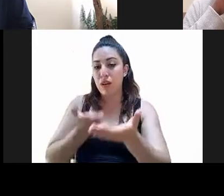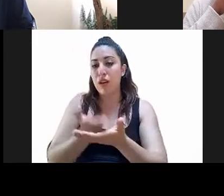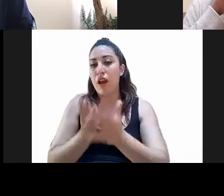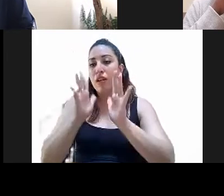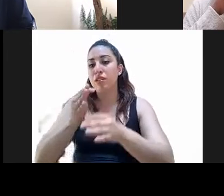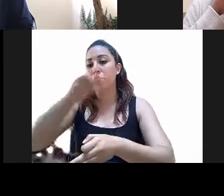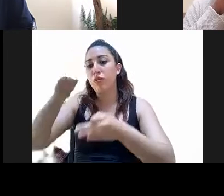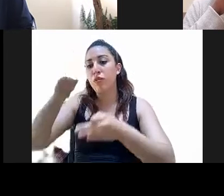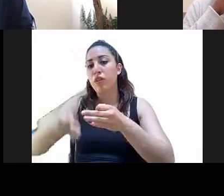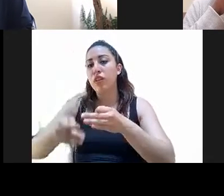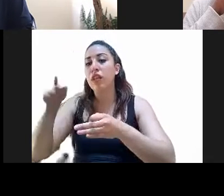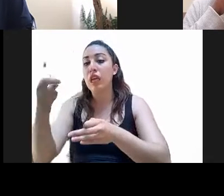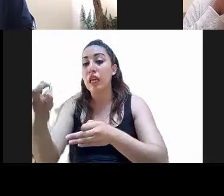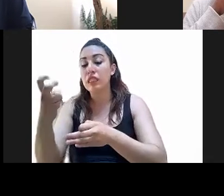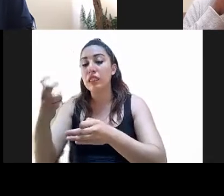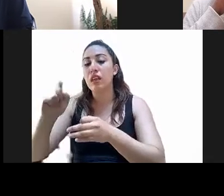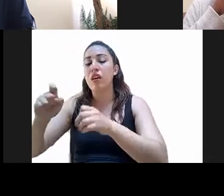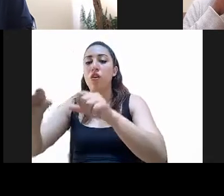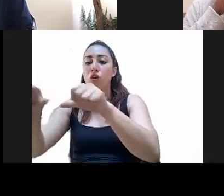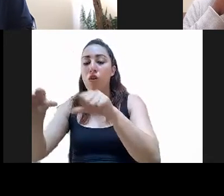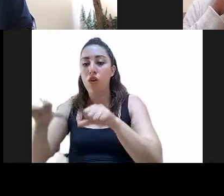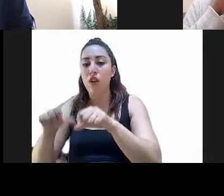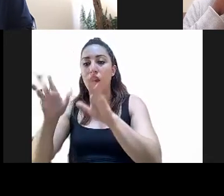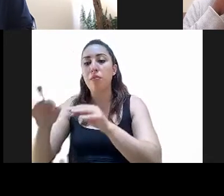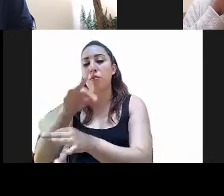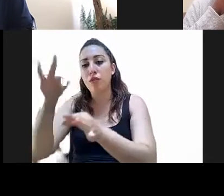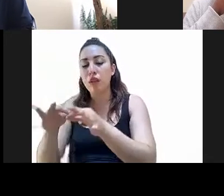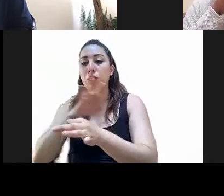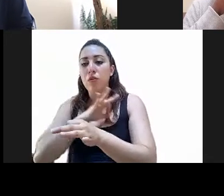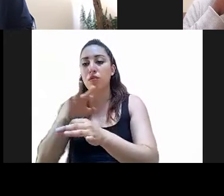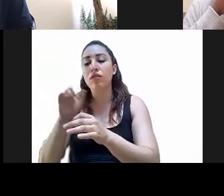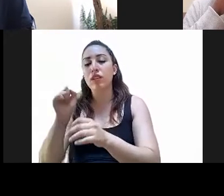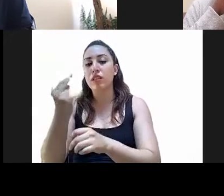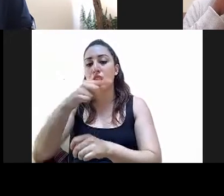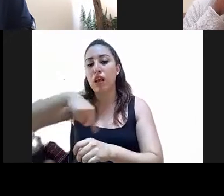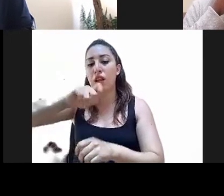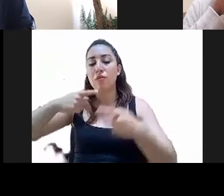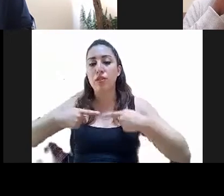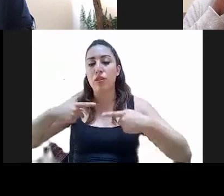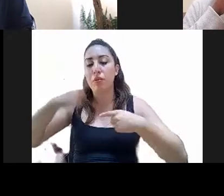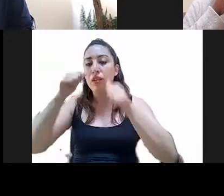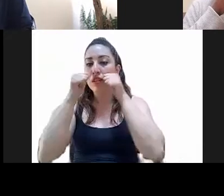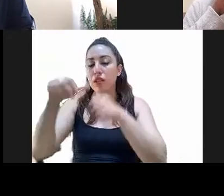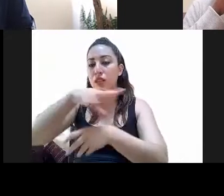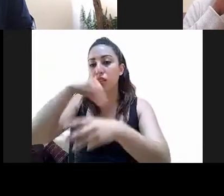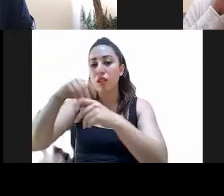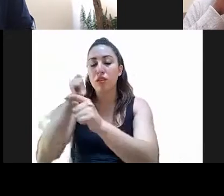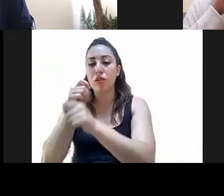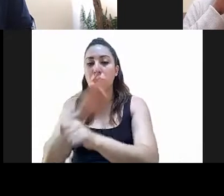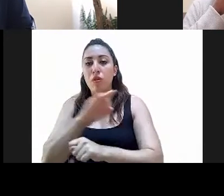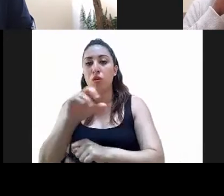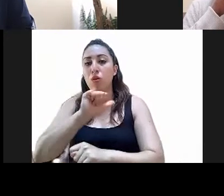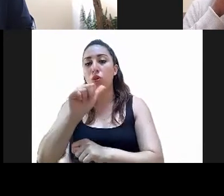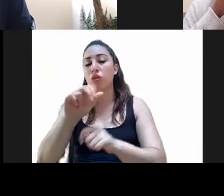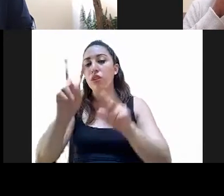funcionamiento, no solo operativamente, sino también normativamente y acorde con las necesidades actuales. Otro elemento importante que hay que destacar es que la